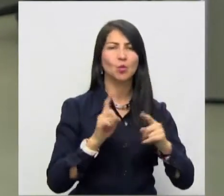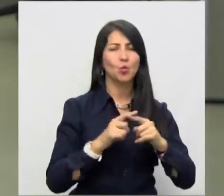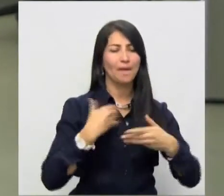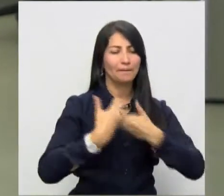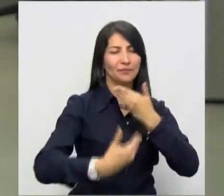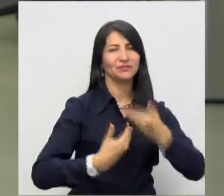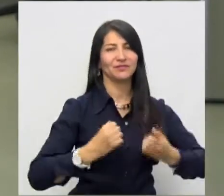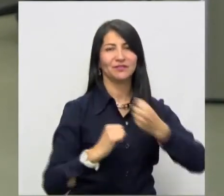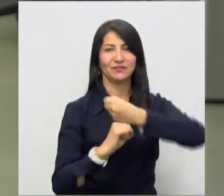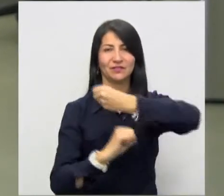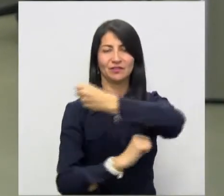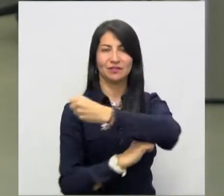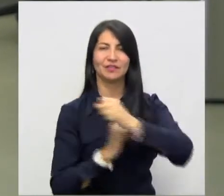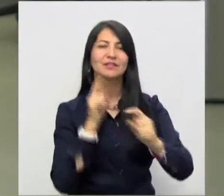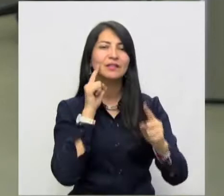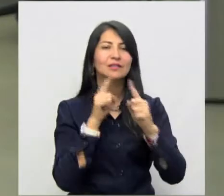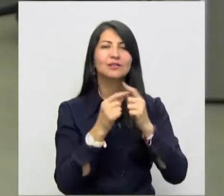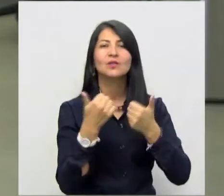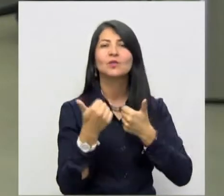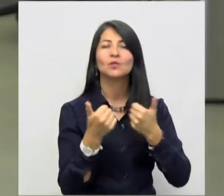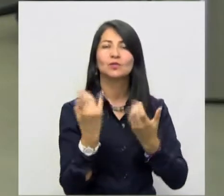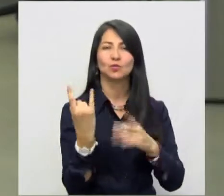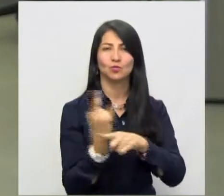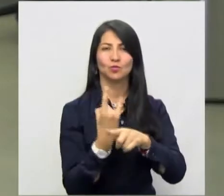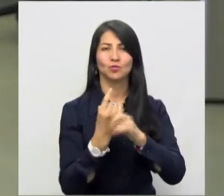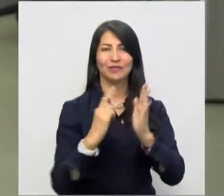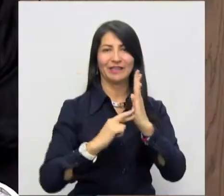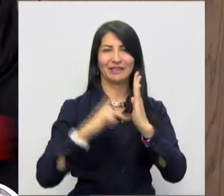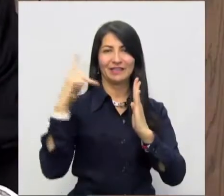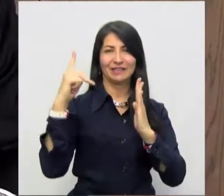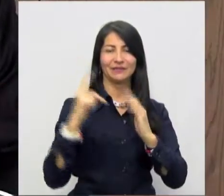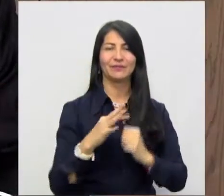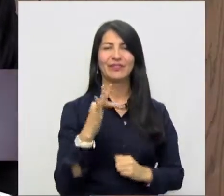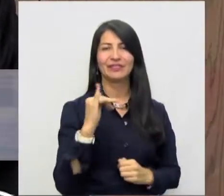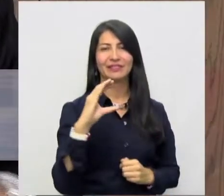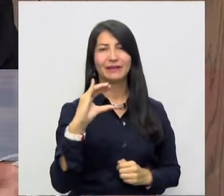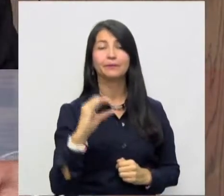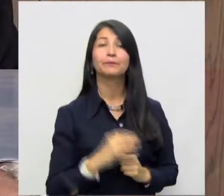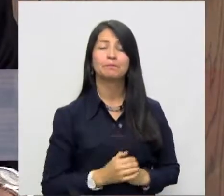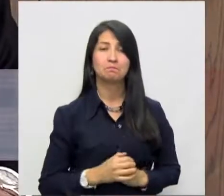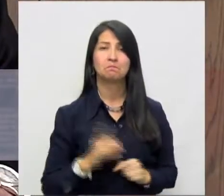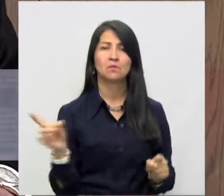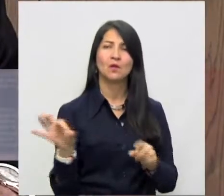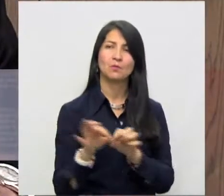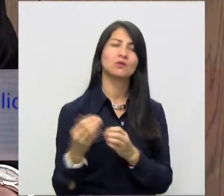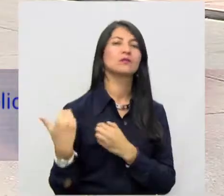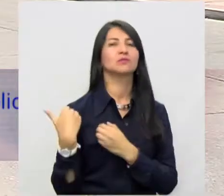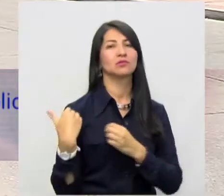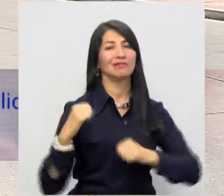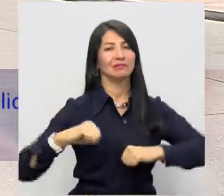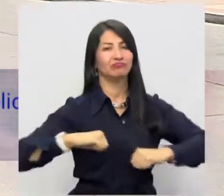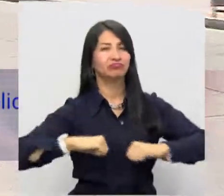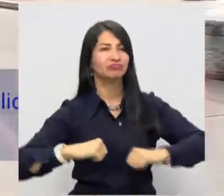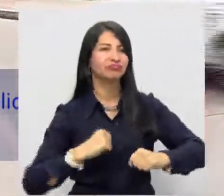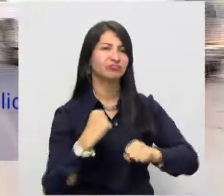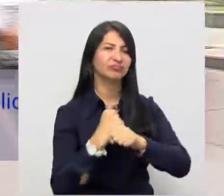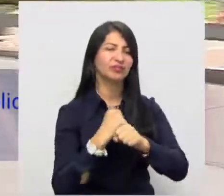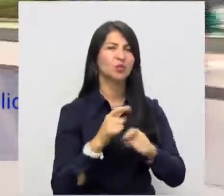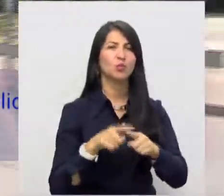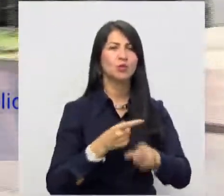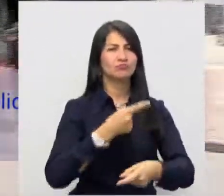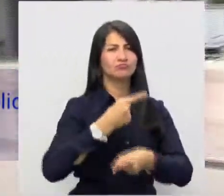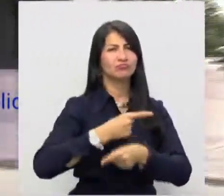fortalecimiento alrededor del uso de las tecnologías. La coherencia en la gestión del Contralor se evidencia en el